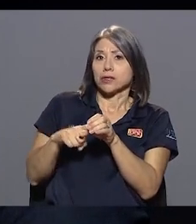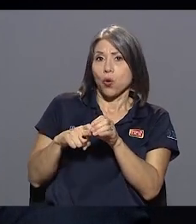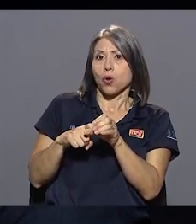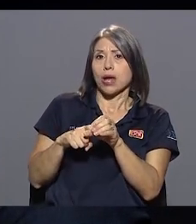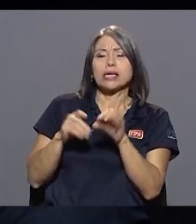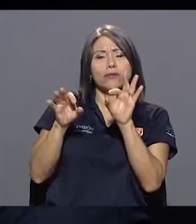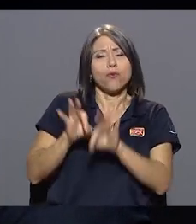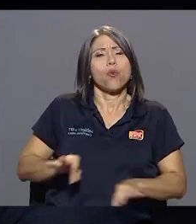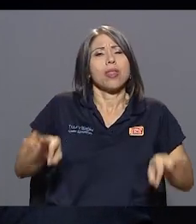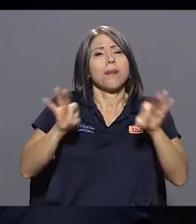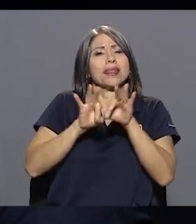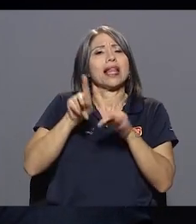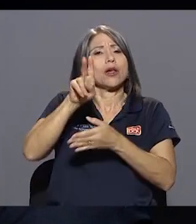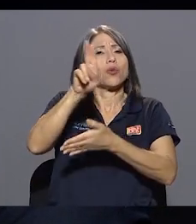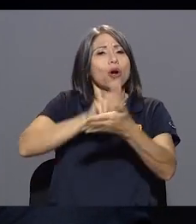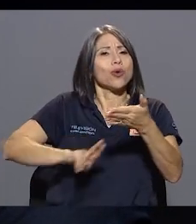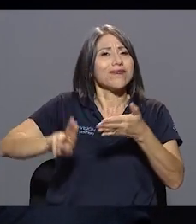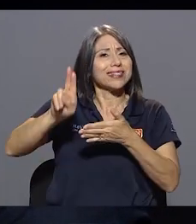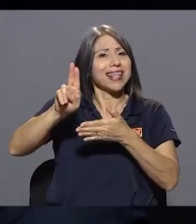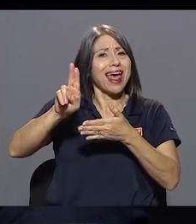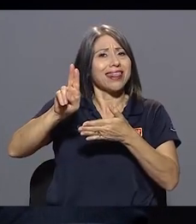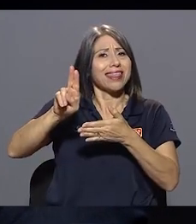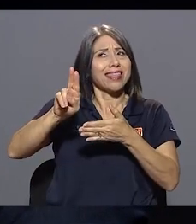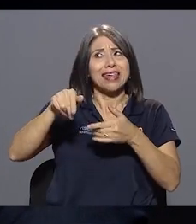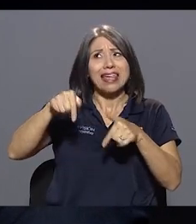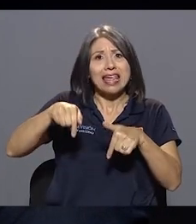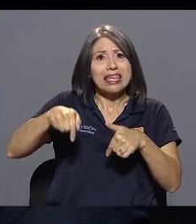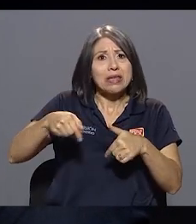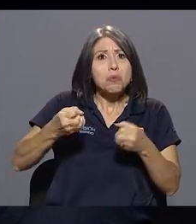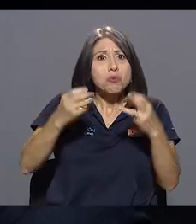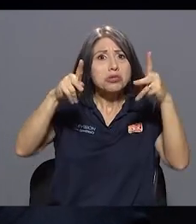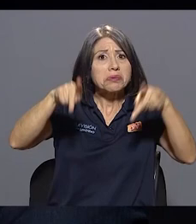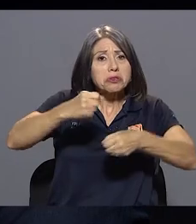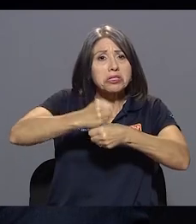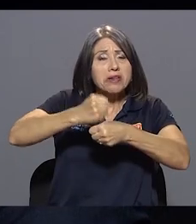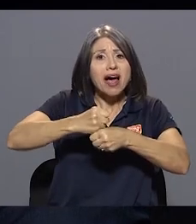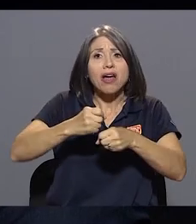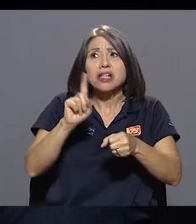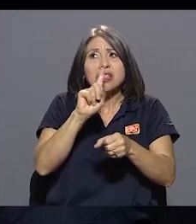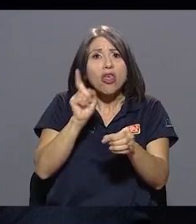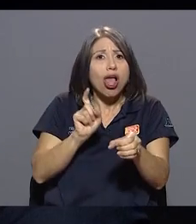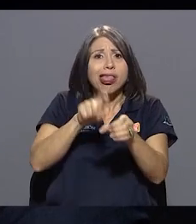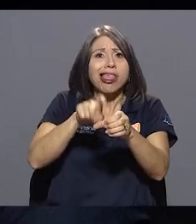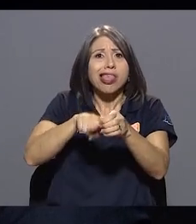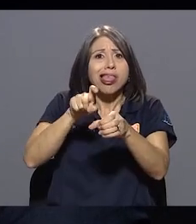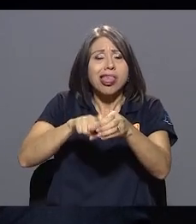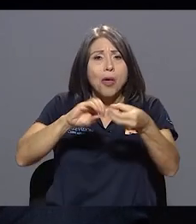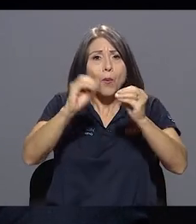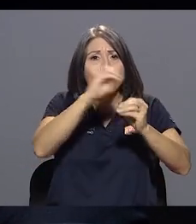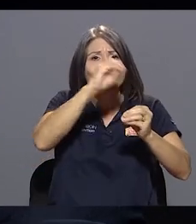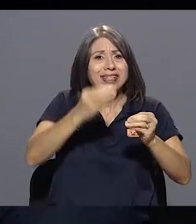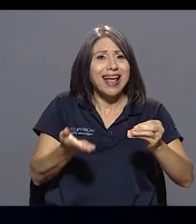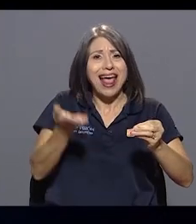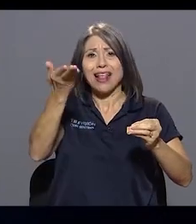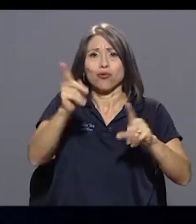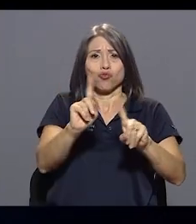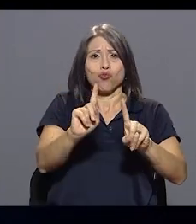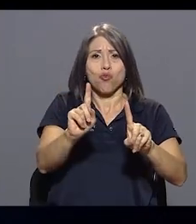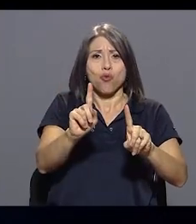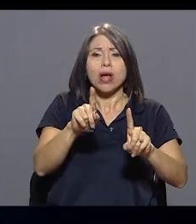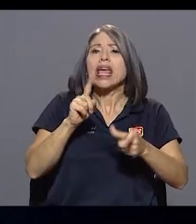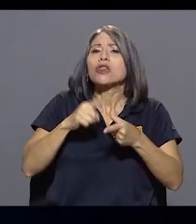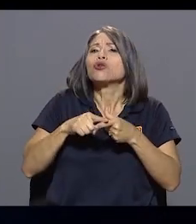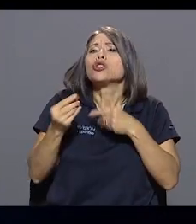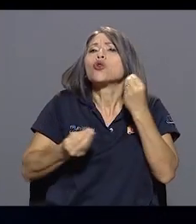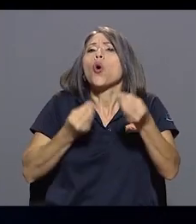no ha tenido tantos números altos en la afiliación. ¿Cómo contrarrestar esos números? ¿Y cómo ha venido usted a trabajarlo? Y sobre